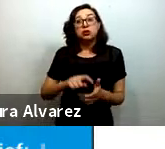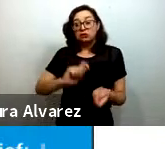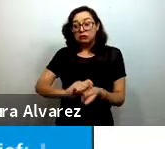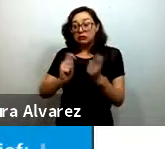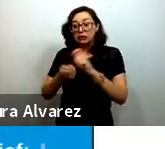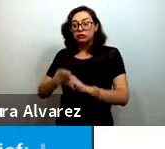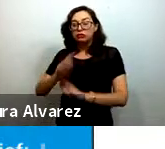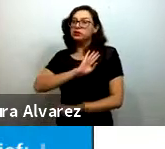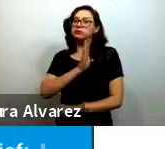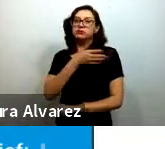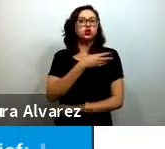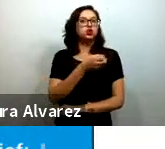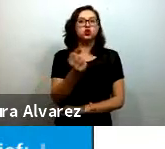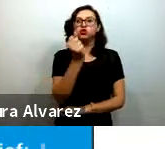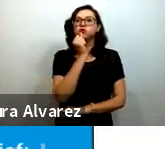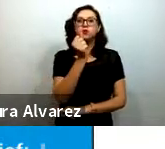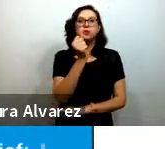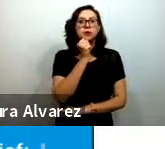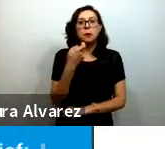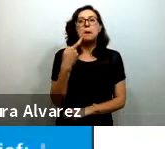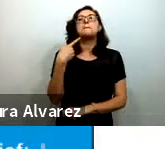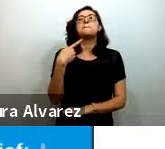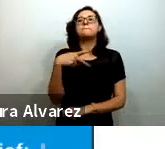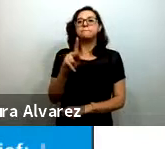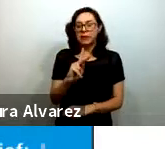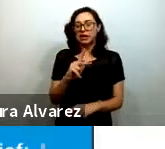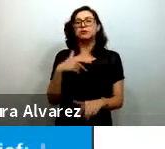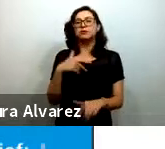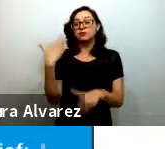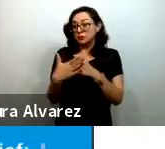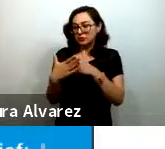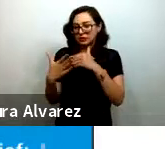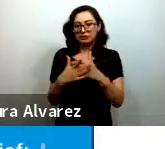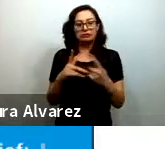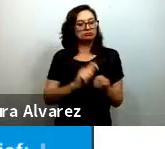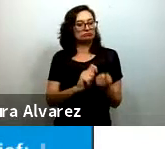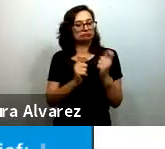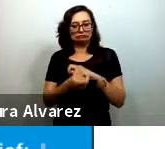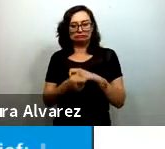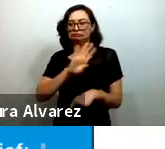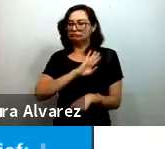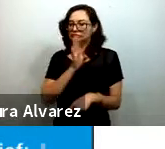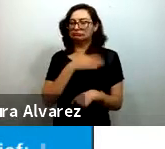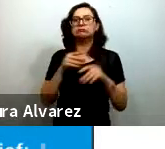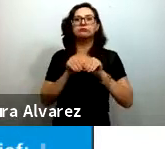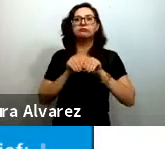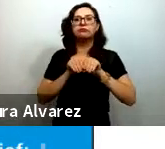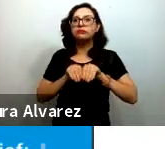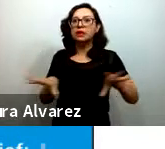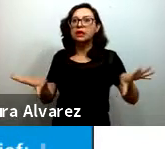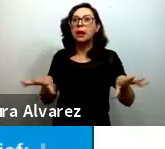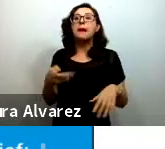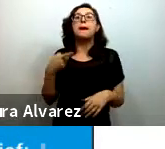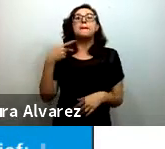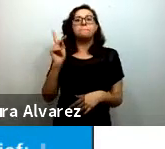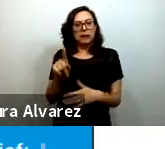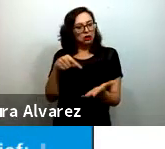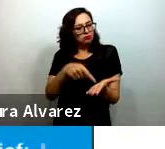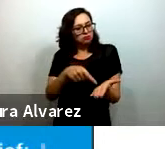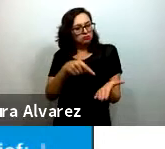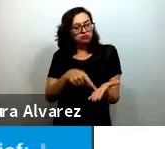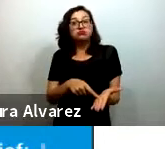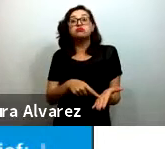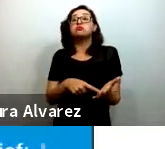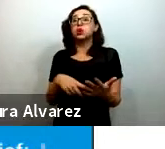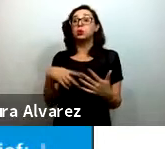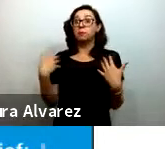lo esté, se convertirá. Pero usa un lenguaje bastante fuerte